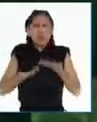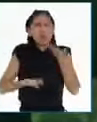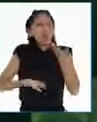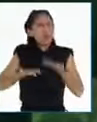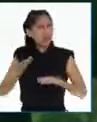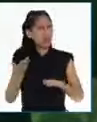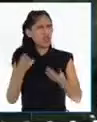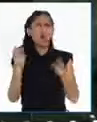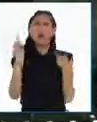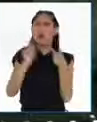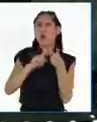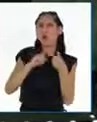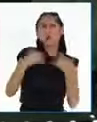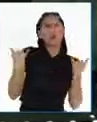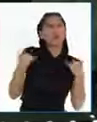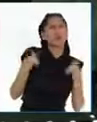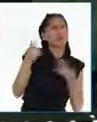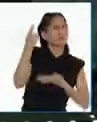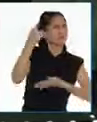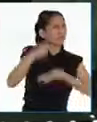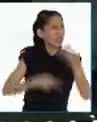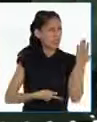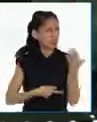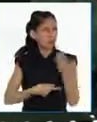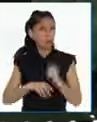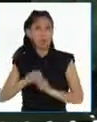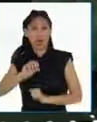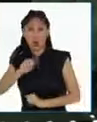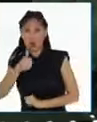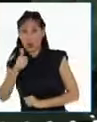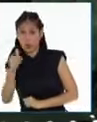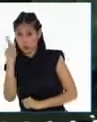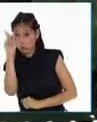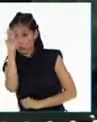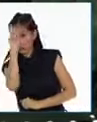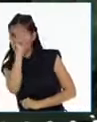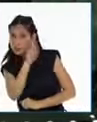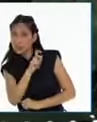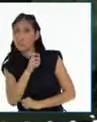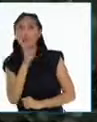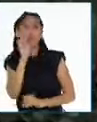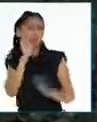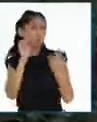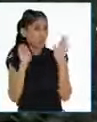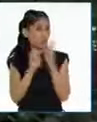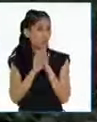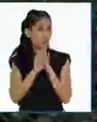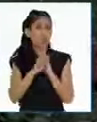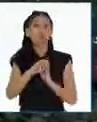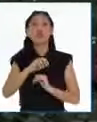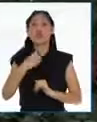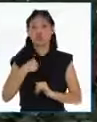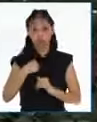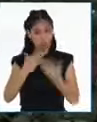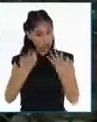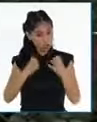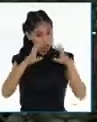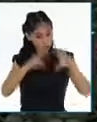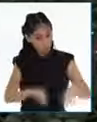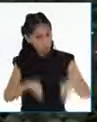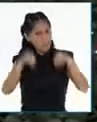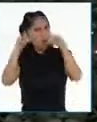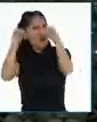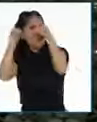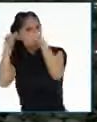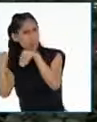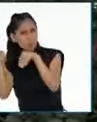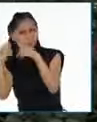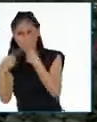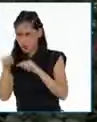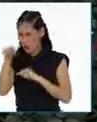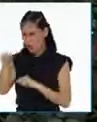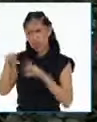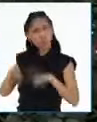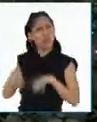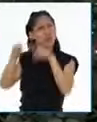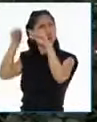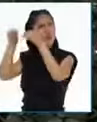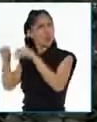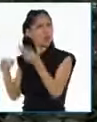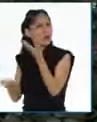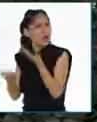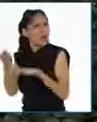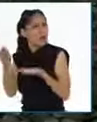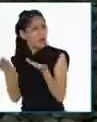difíciles, como por ejemplo, decidir mudarnos a otro lugar o decidir quiénes queremos que sean nuestras autoridades.